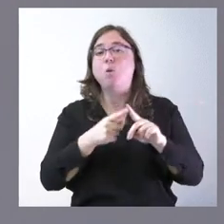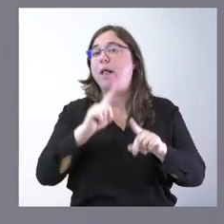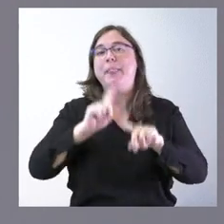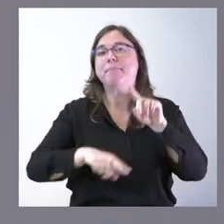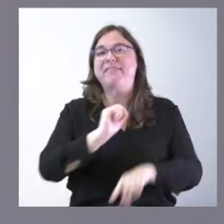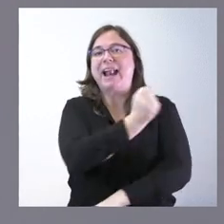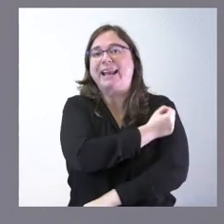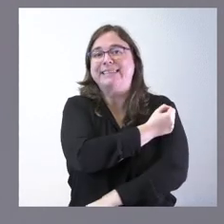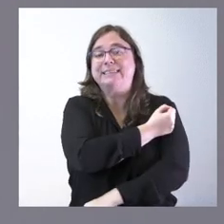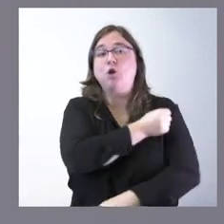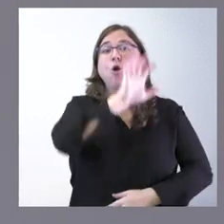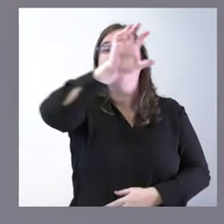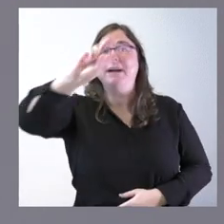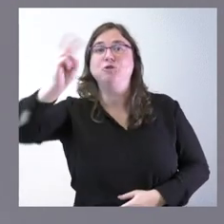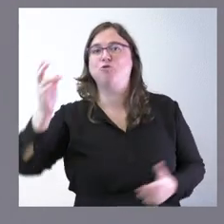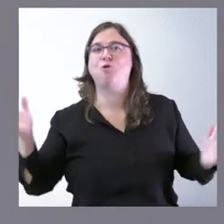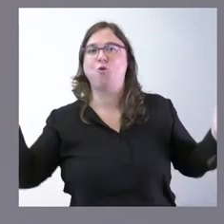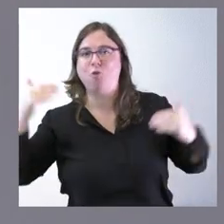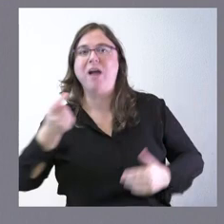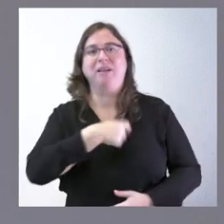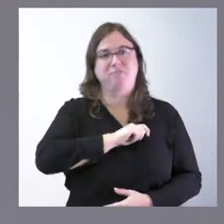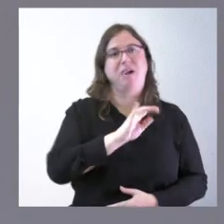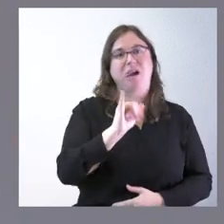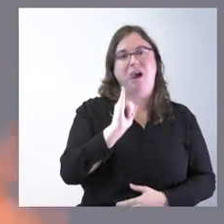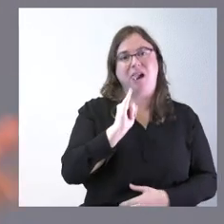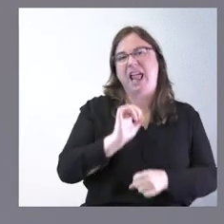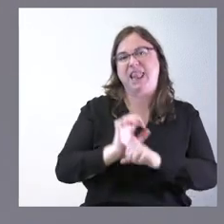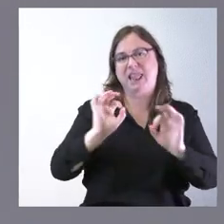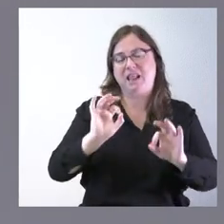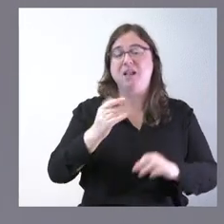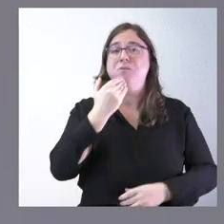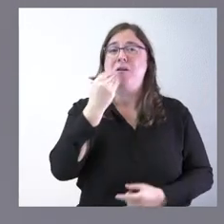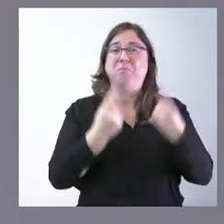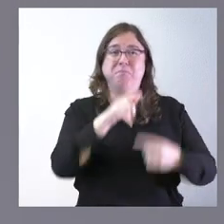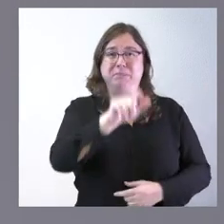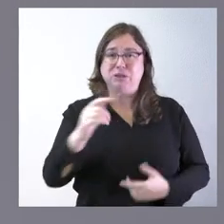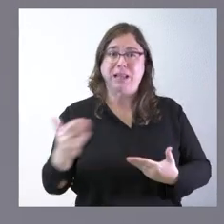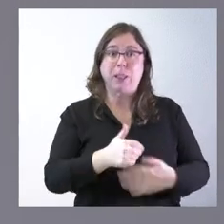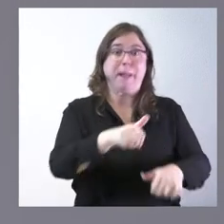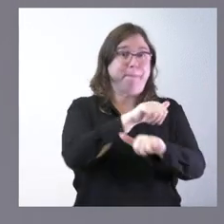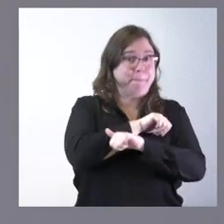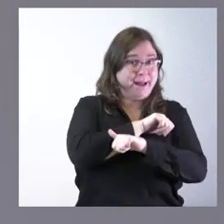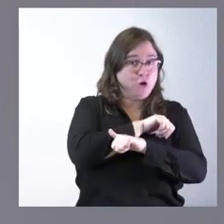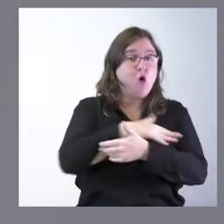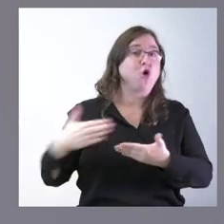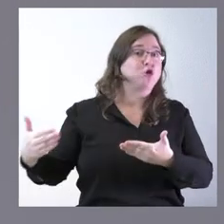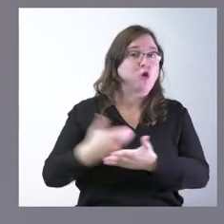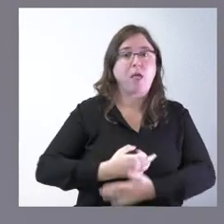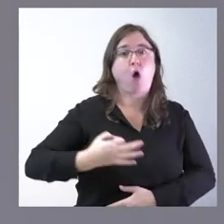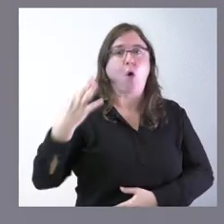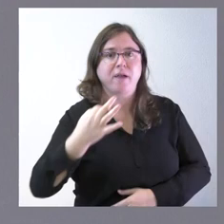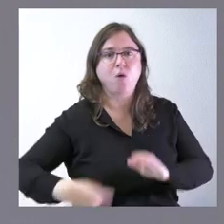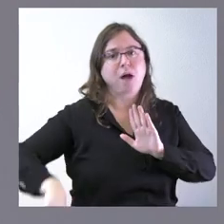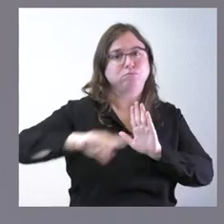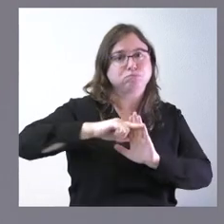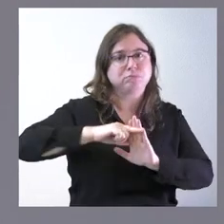que no existe en otros países europeos sí que existe en España y que no todas las personas que están en paro tienen la obligación de apuntarse